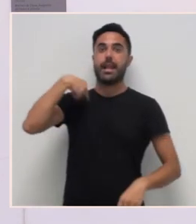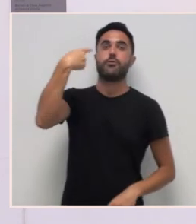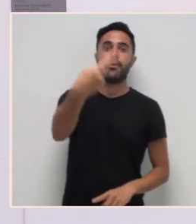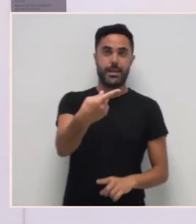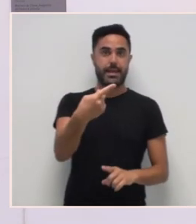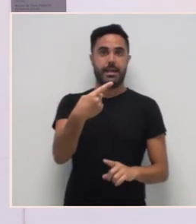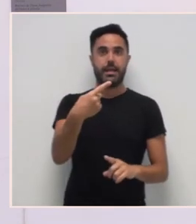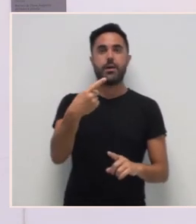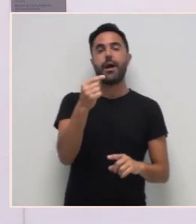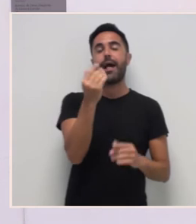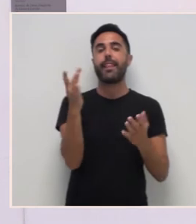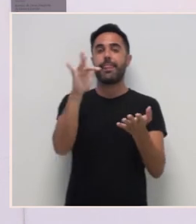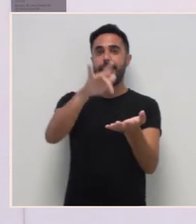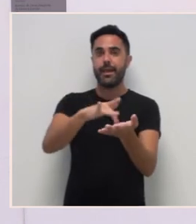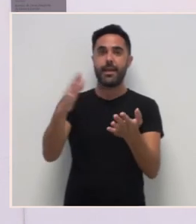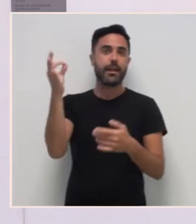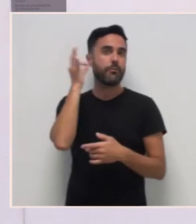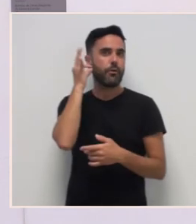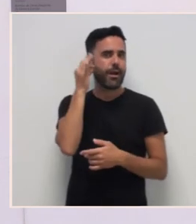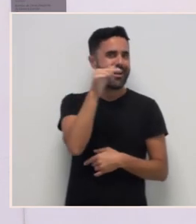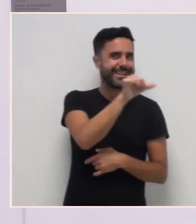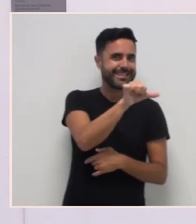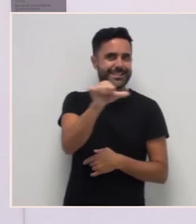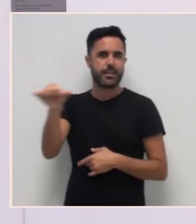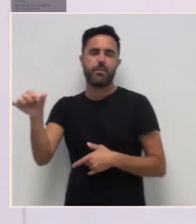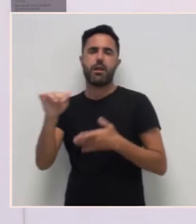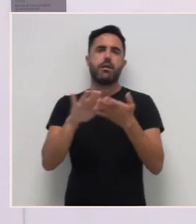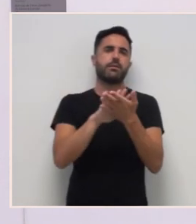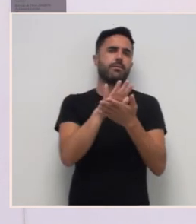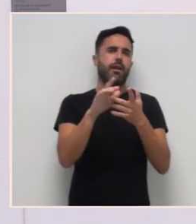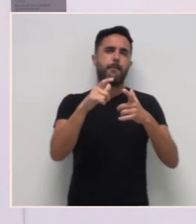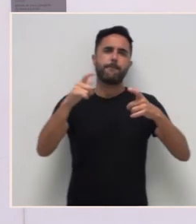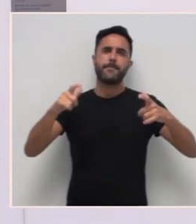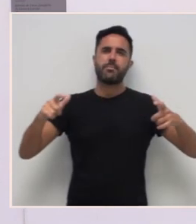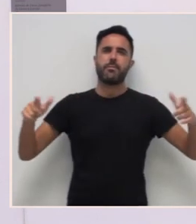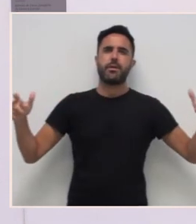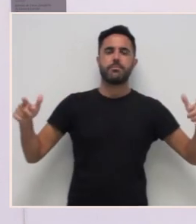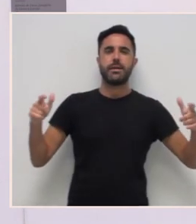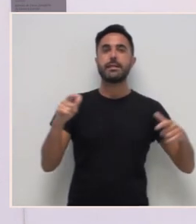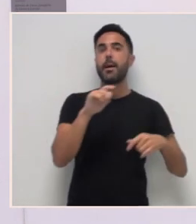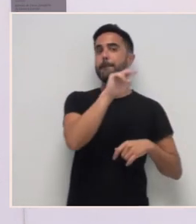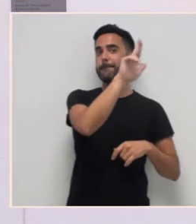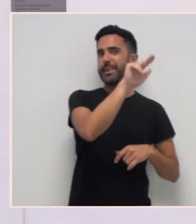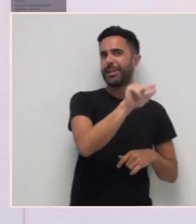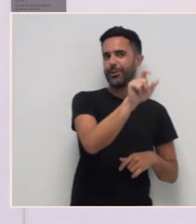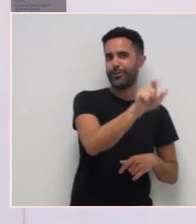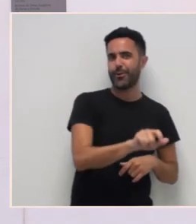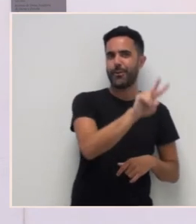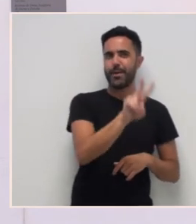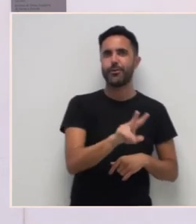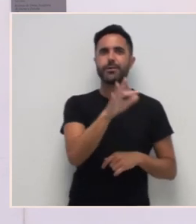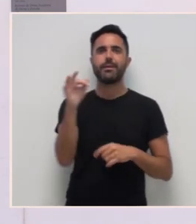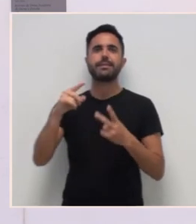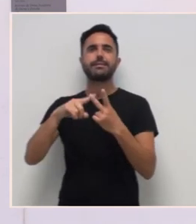falará máis en concreto deste pintor, de Joaquín Bamonde, e da Condesa de Pardo Bazán. se esporán tamén